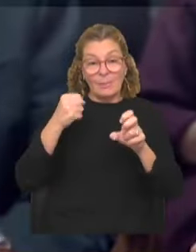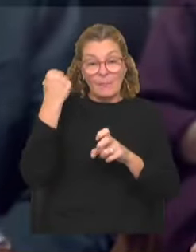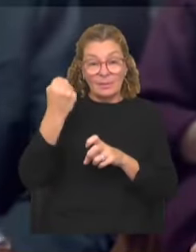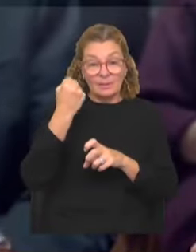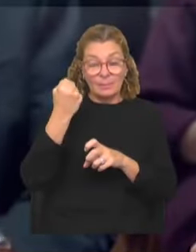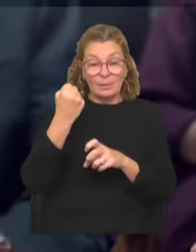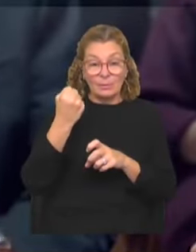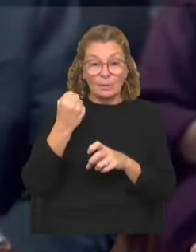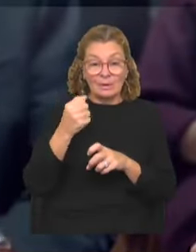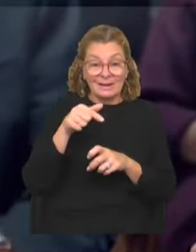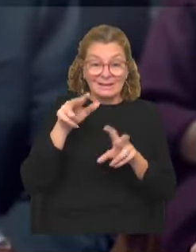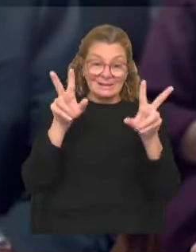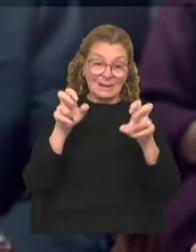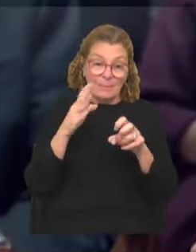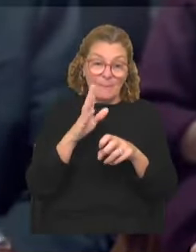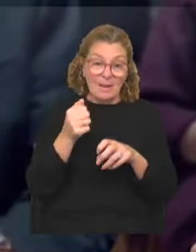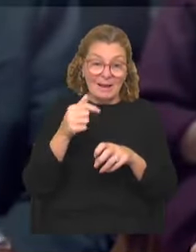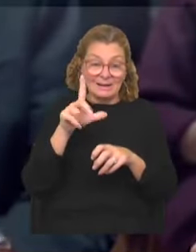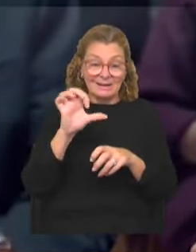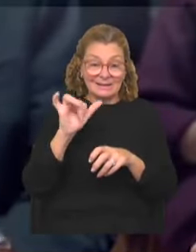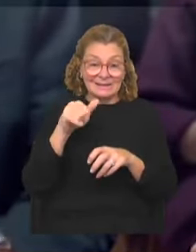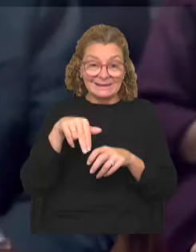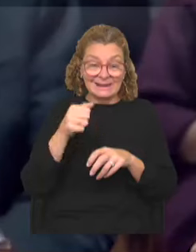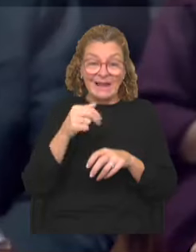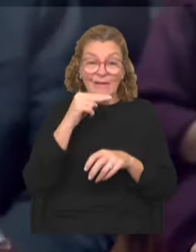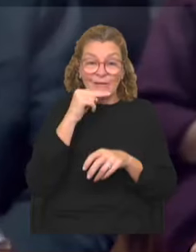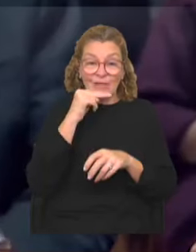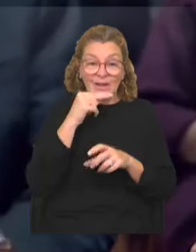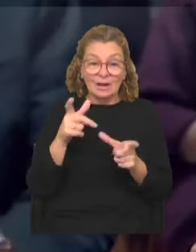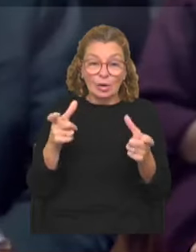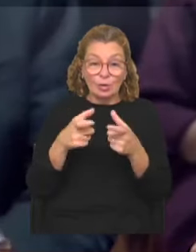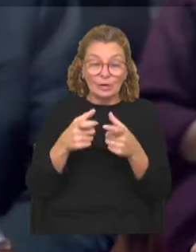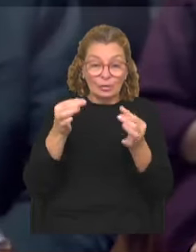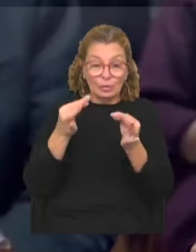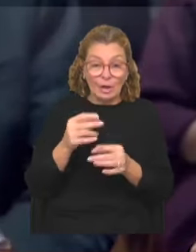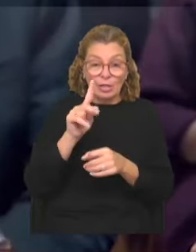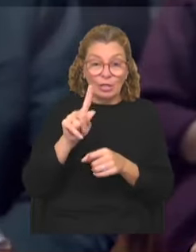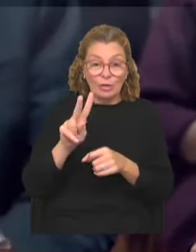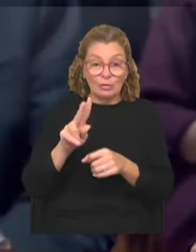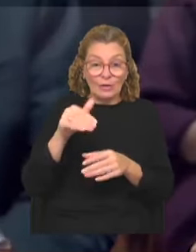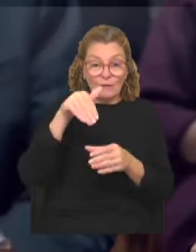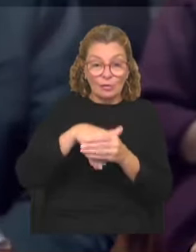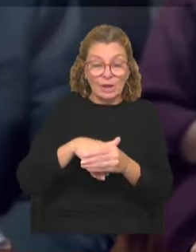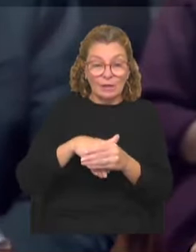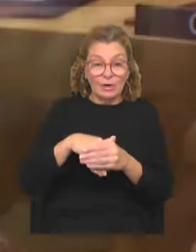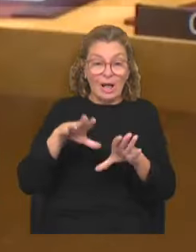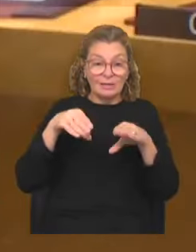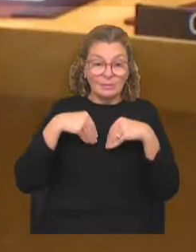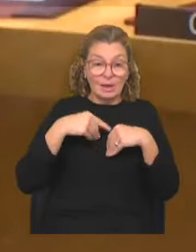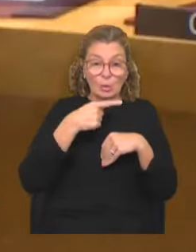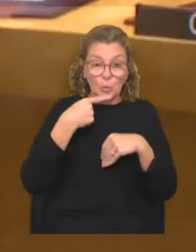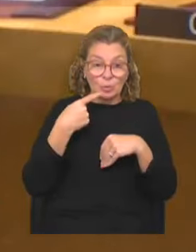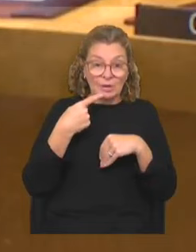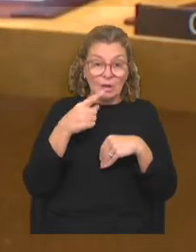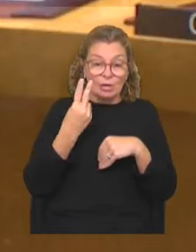sobre la cuestión palestina. En la sesión del viernes en el Consejo de Seguridad, 12 países votaron a favor, entre ellos Rusia, y solo